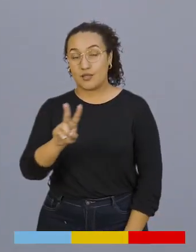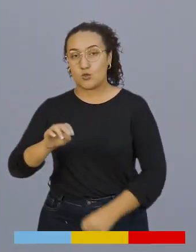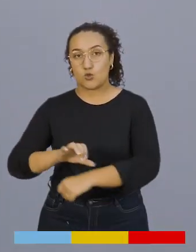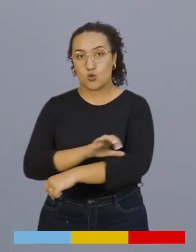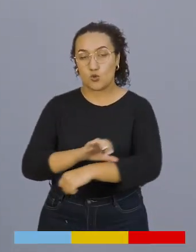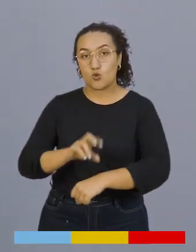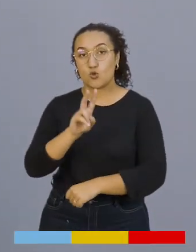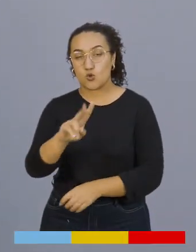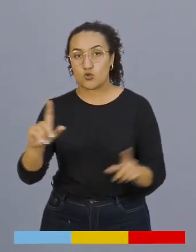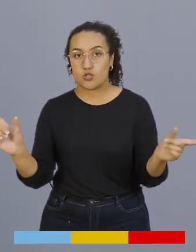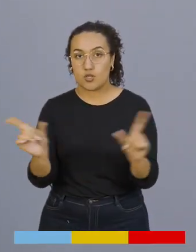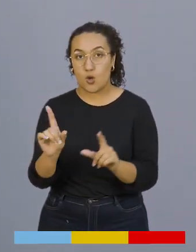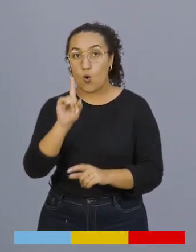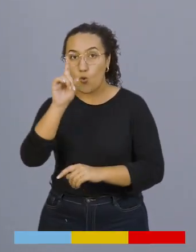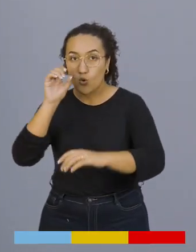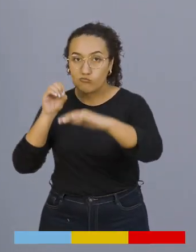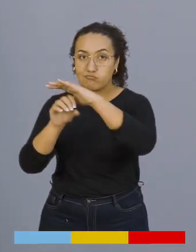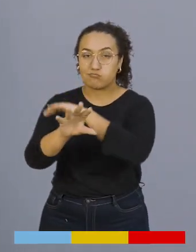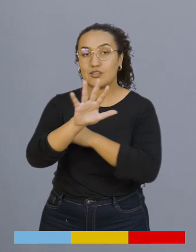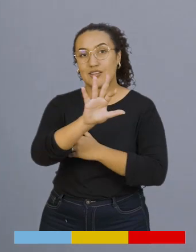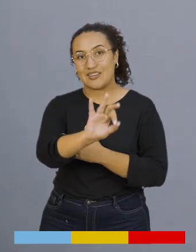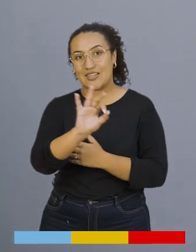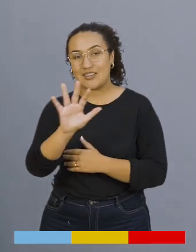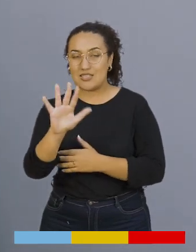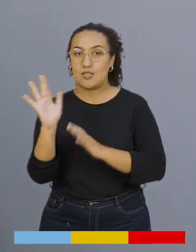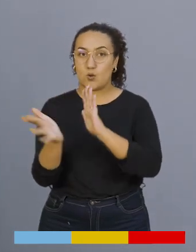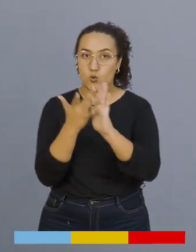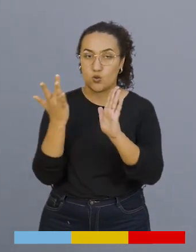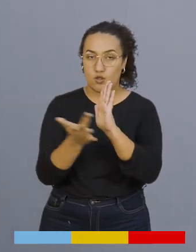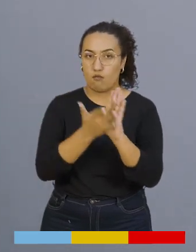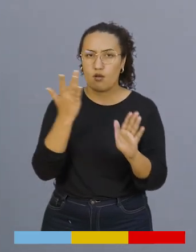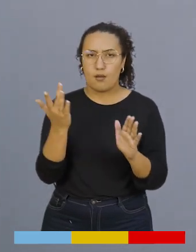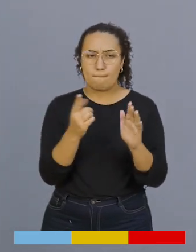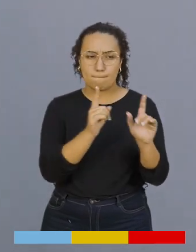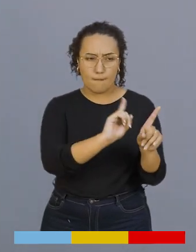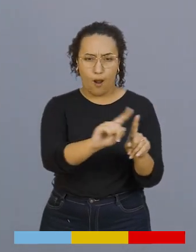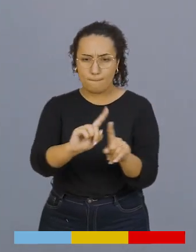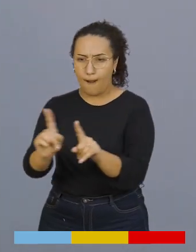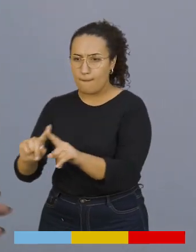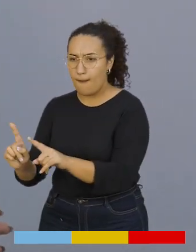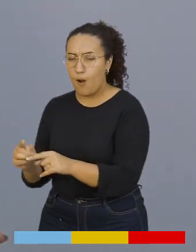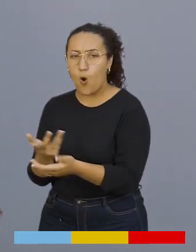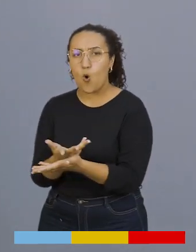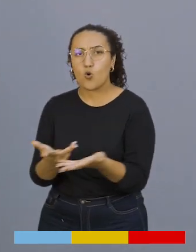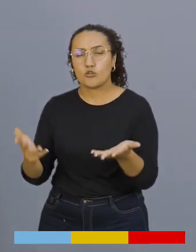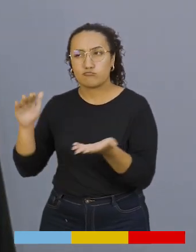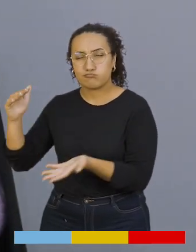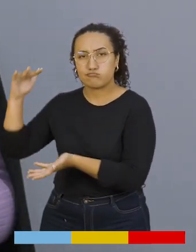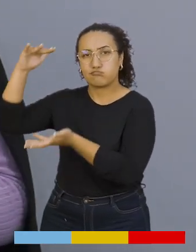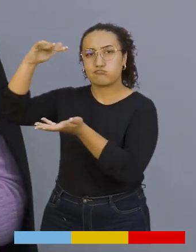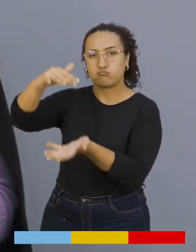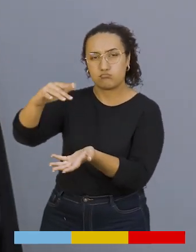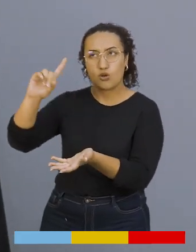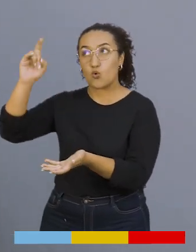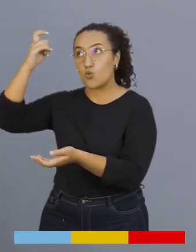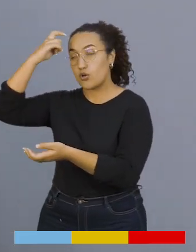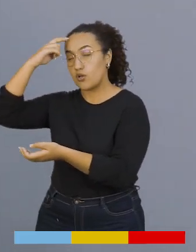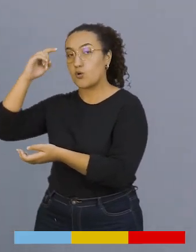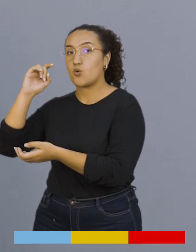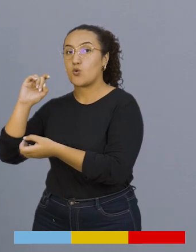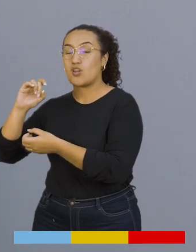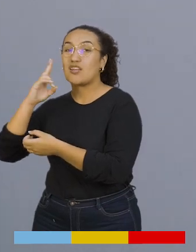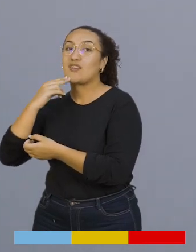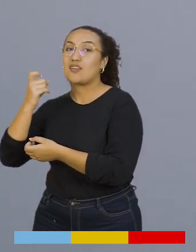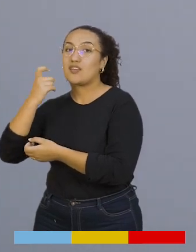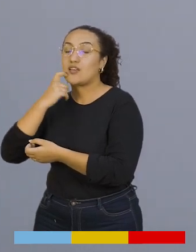22 computadores, 2 televisores, un proyector y 35 tabletas, entre otros, fueron algunos de los nuevos elementos entregados por el